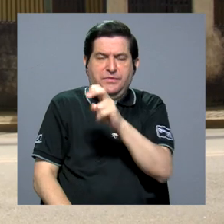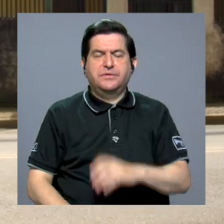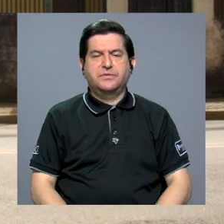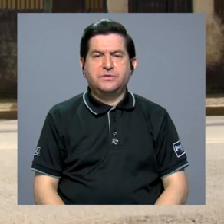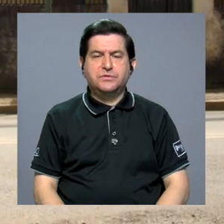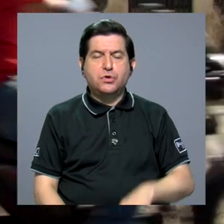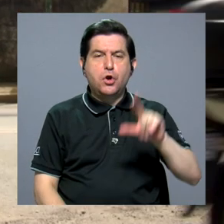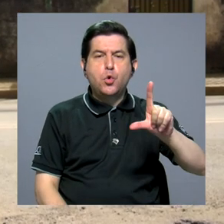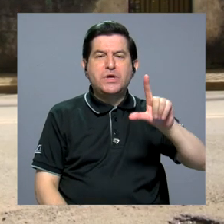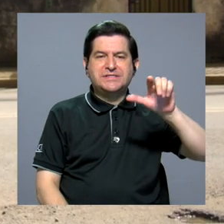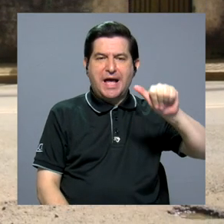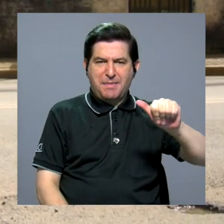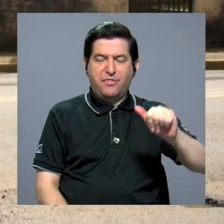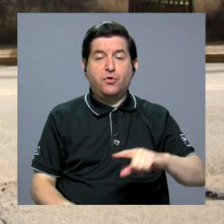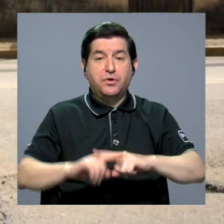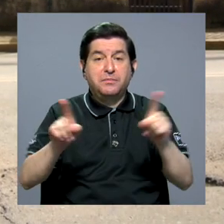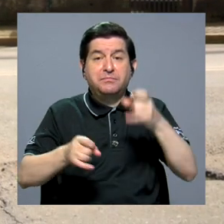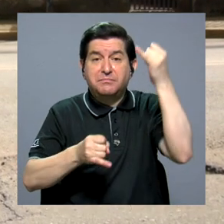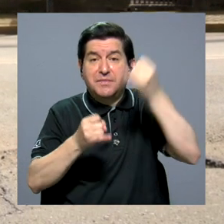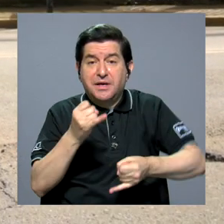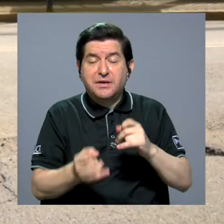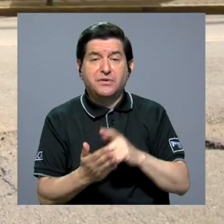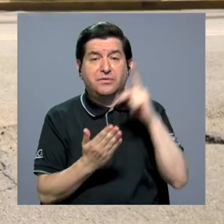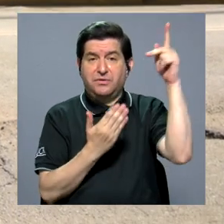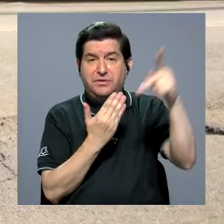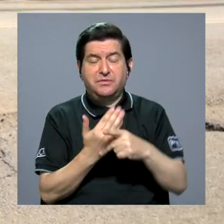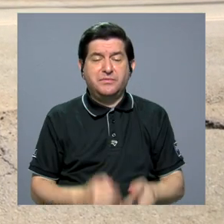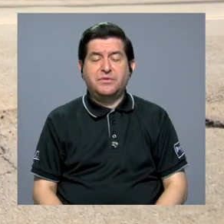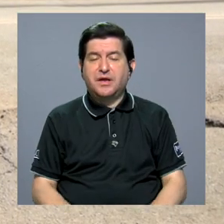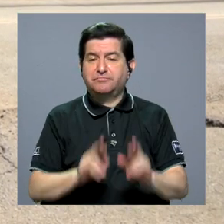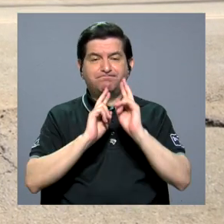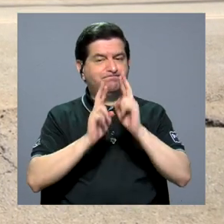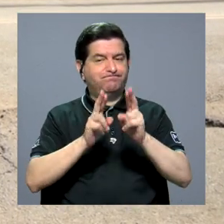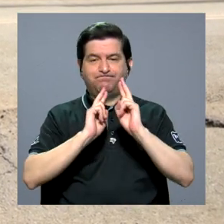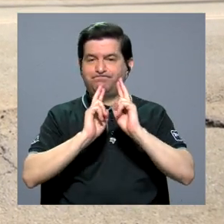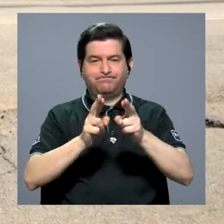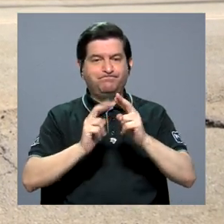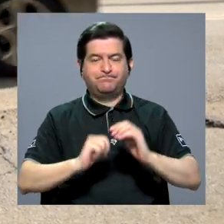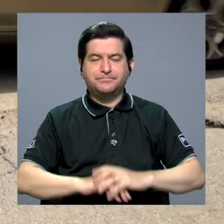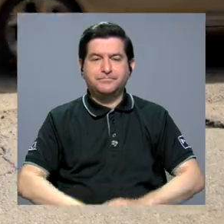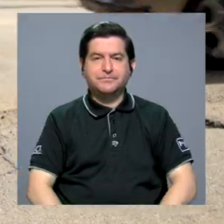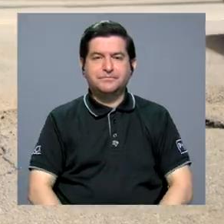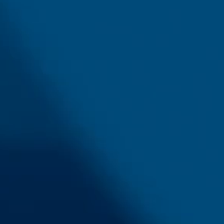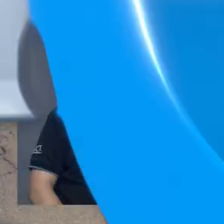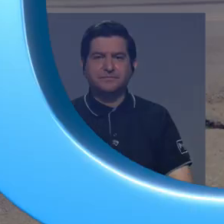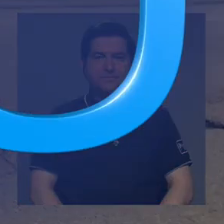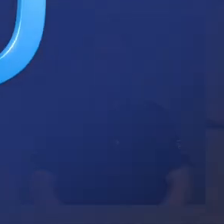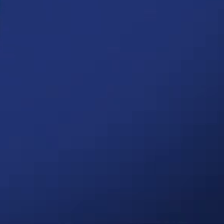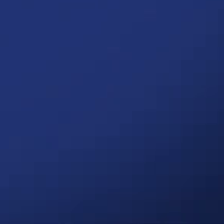Públicas y Transportes, Luis Amador, pero al cierre de esta edición no hubo respuesta.